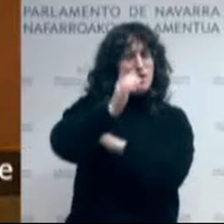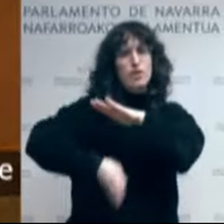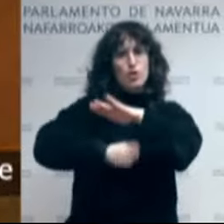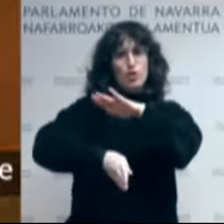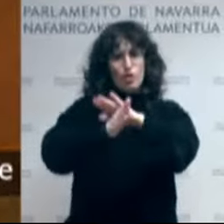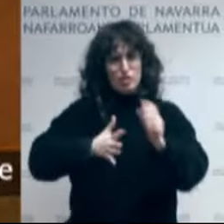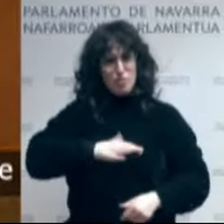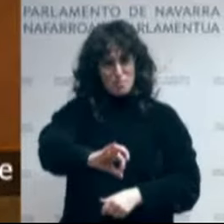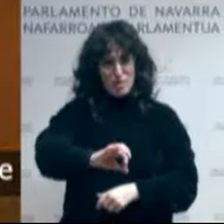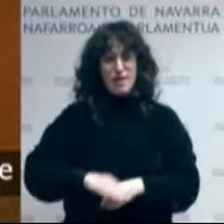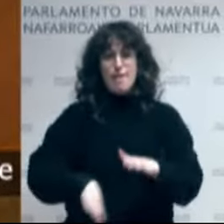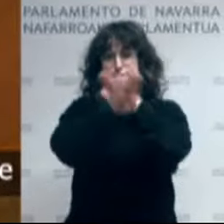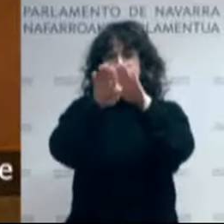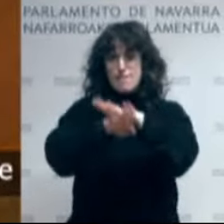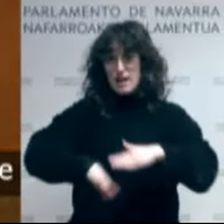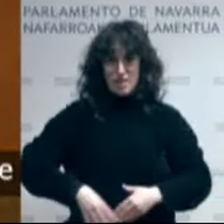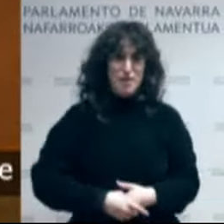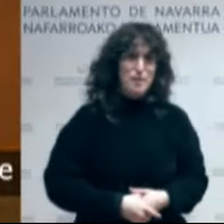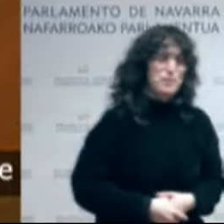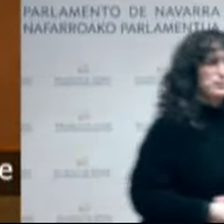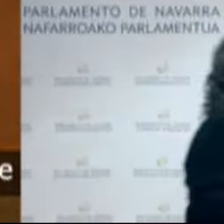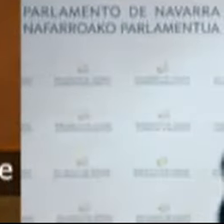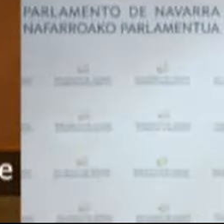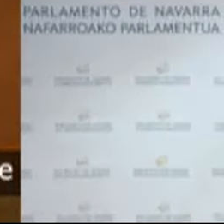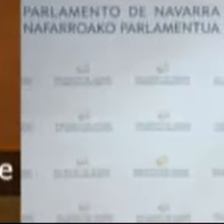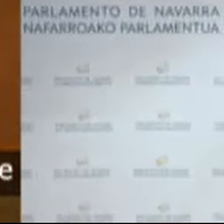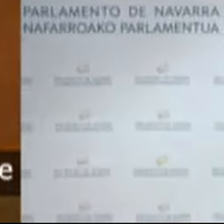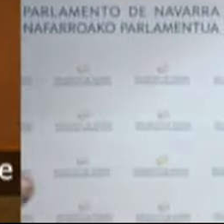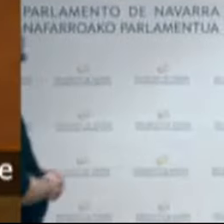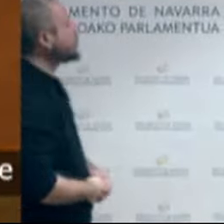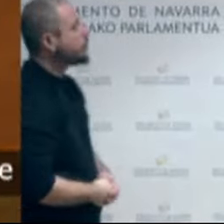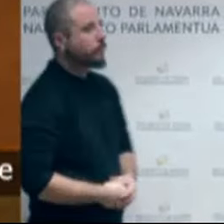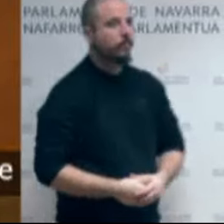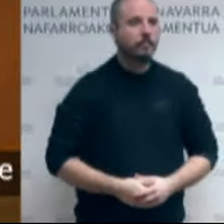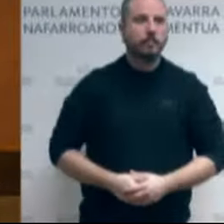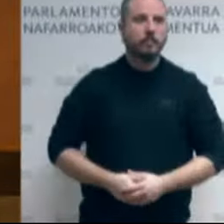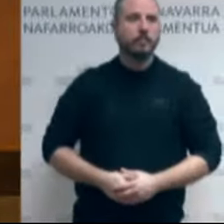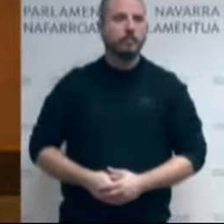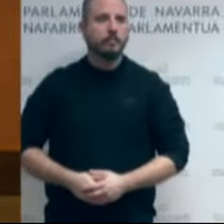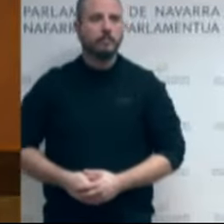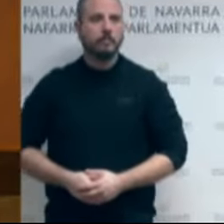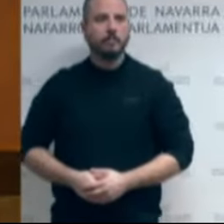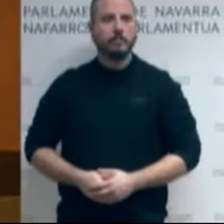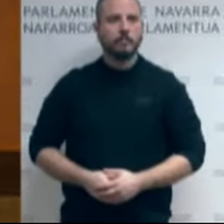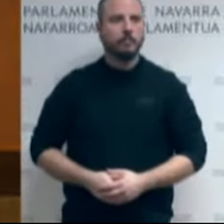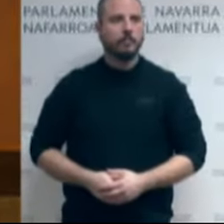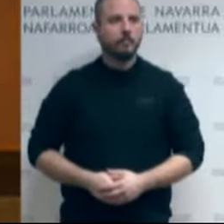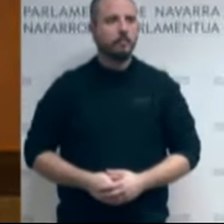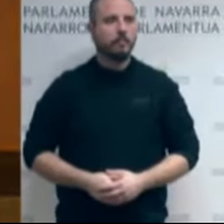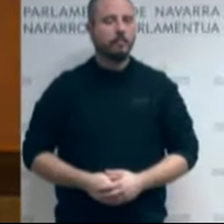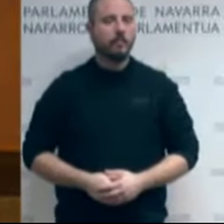Para finalizar, queremos resumir diciendo que hemos acordado medidas